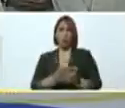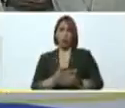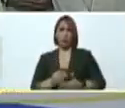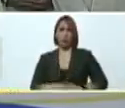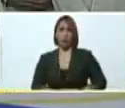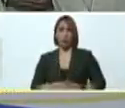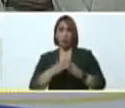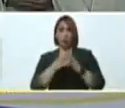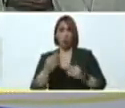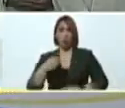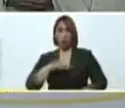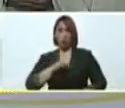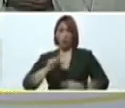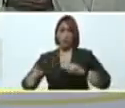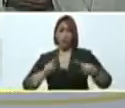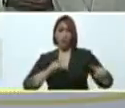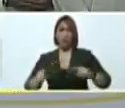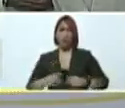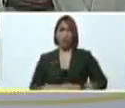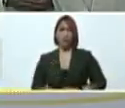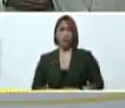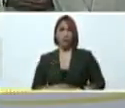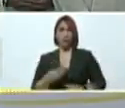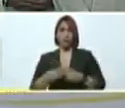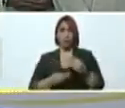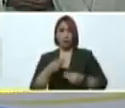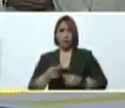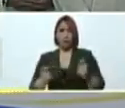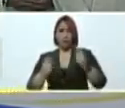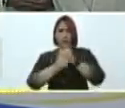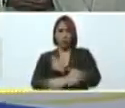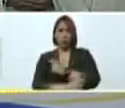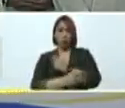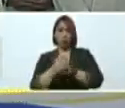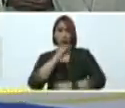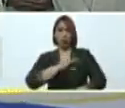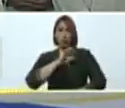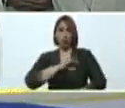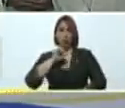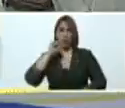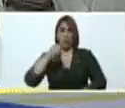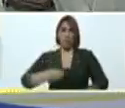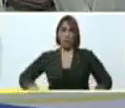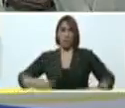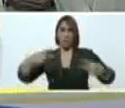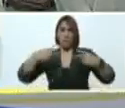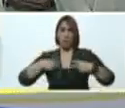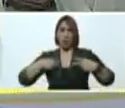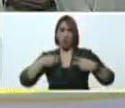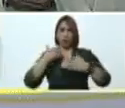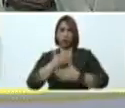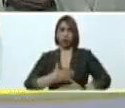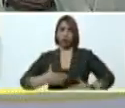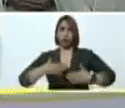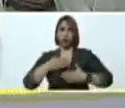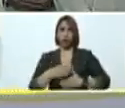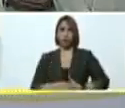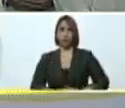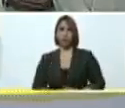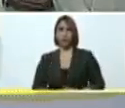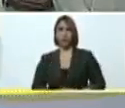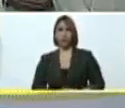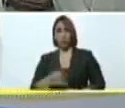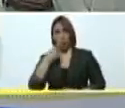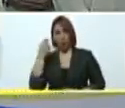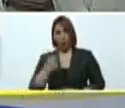toda nuestra acción hacer la transición al socialismo humanamente gratificante para